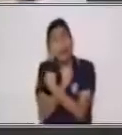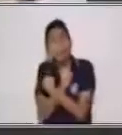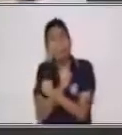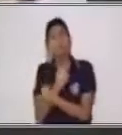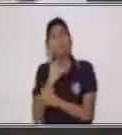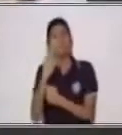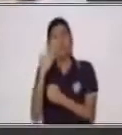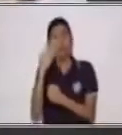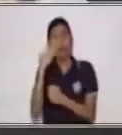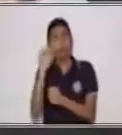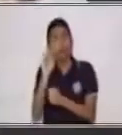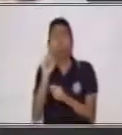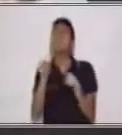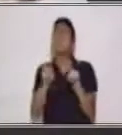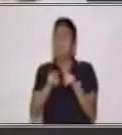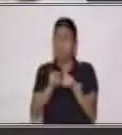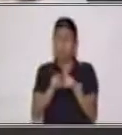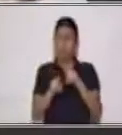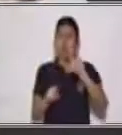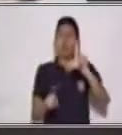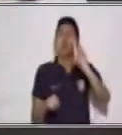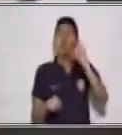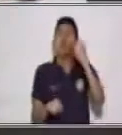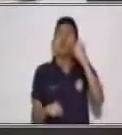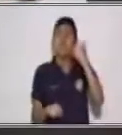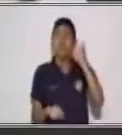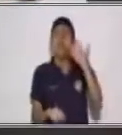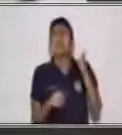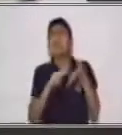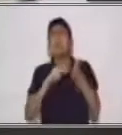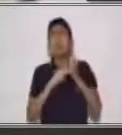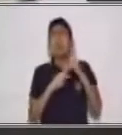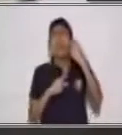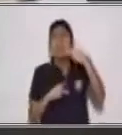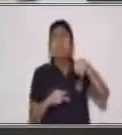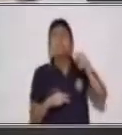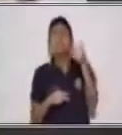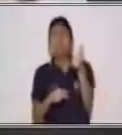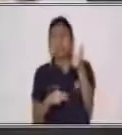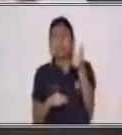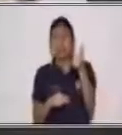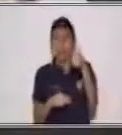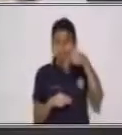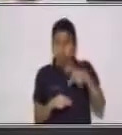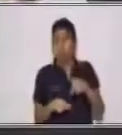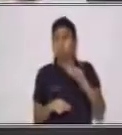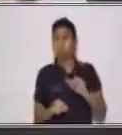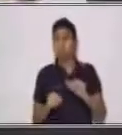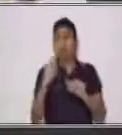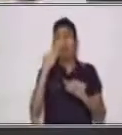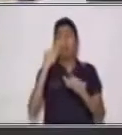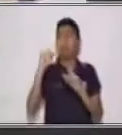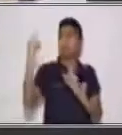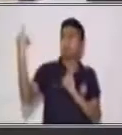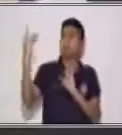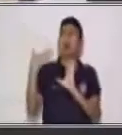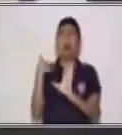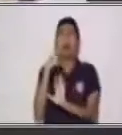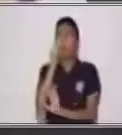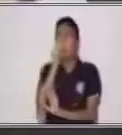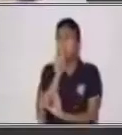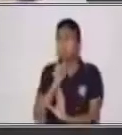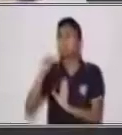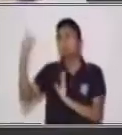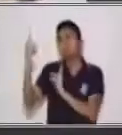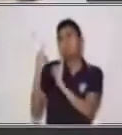mucha paciencia! ¡Sí! ¡Muy bien! Bueno, recuerda que hay cosas que nuestros abuelos